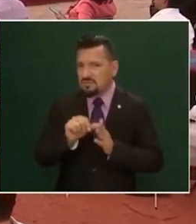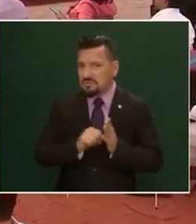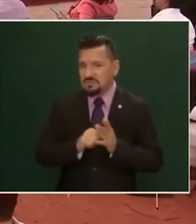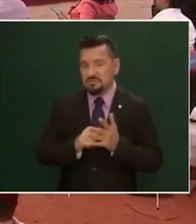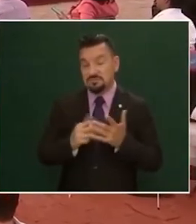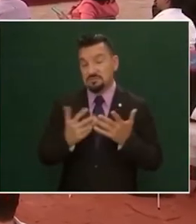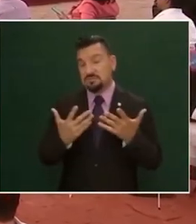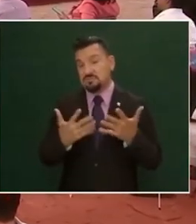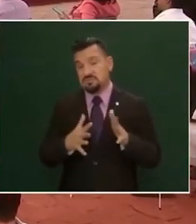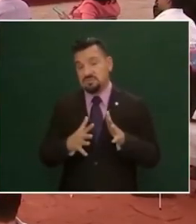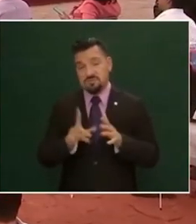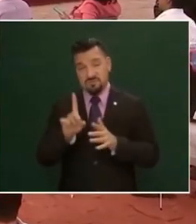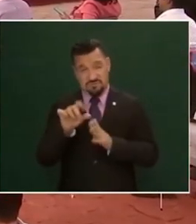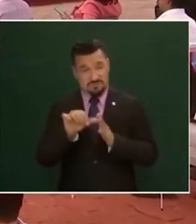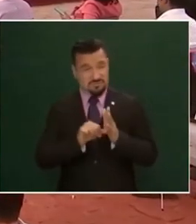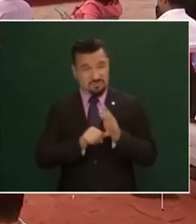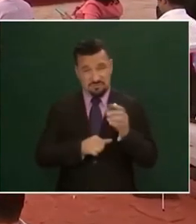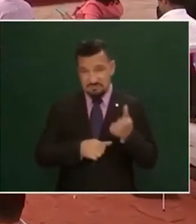al mes